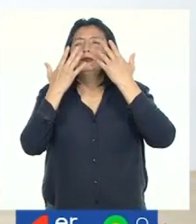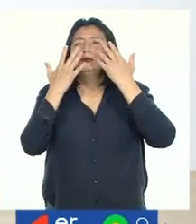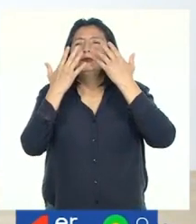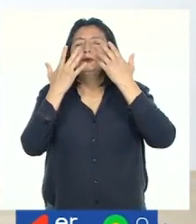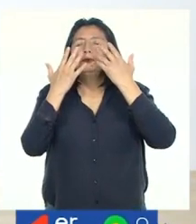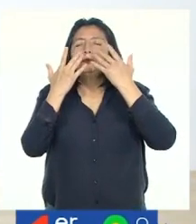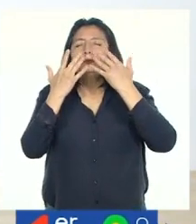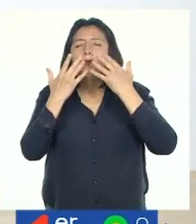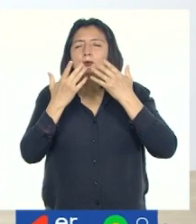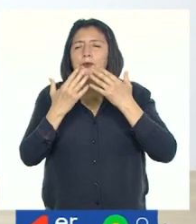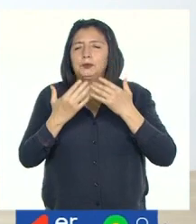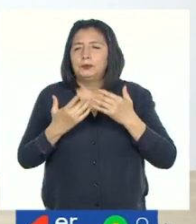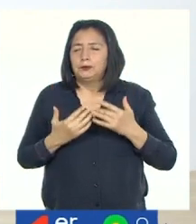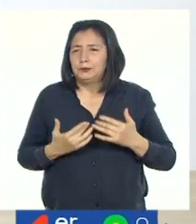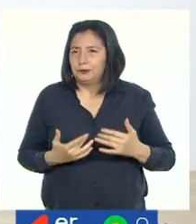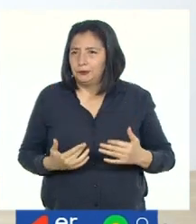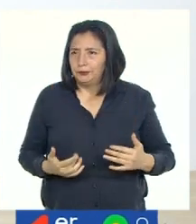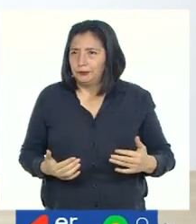Boto el aire.